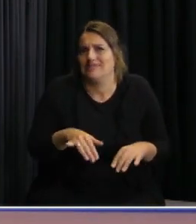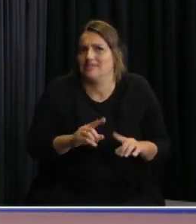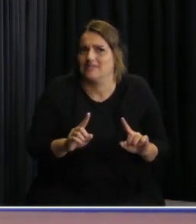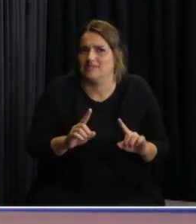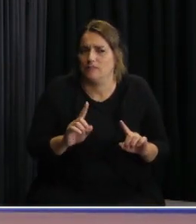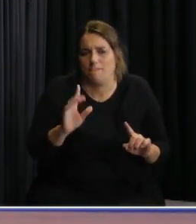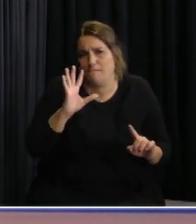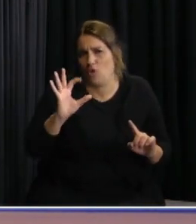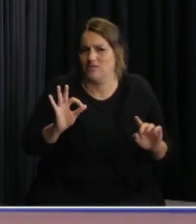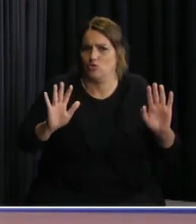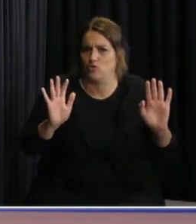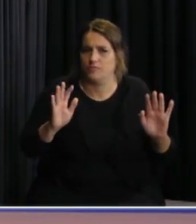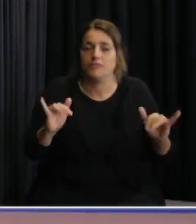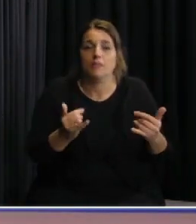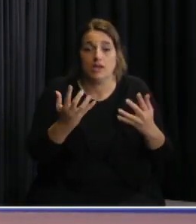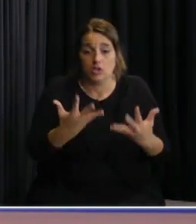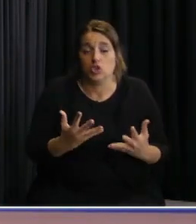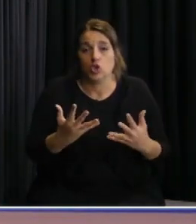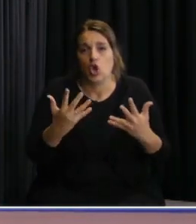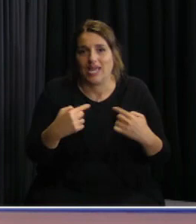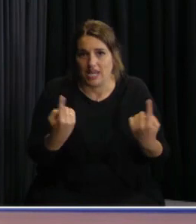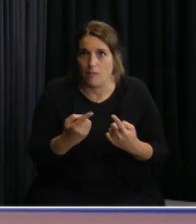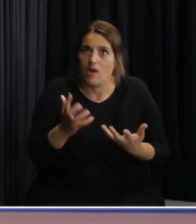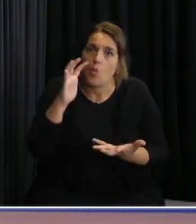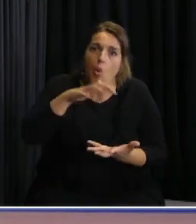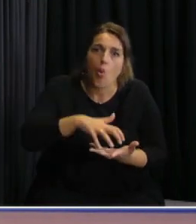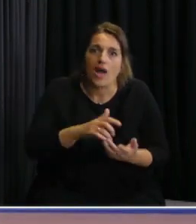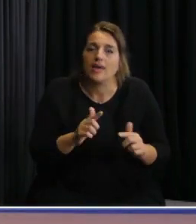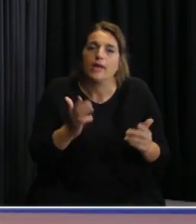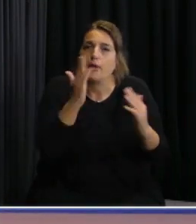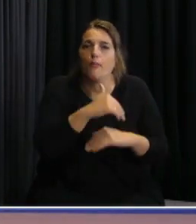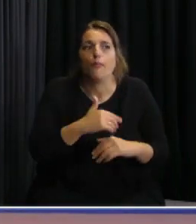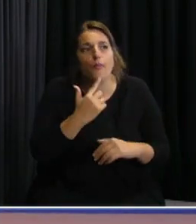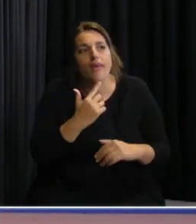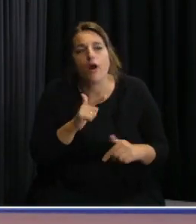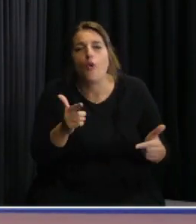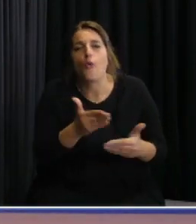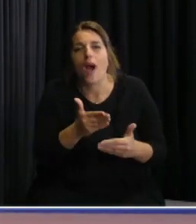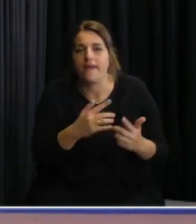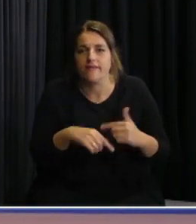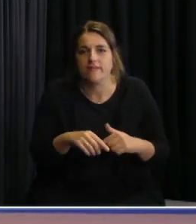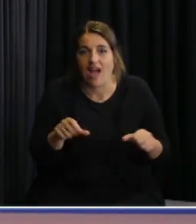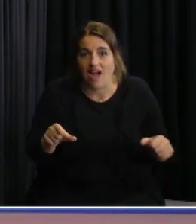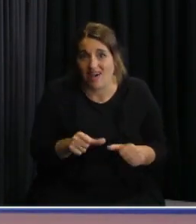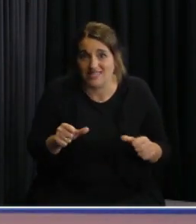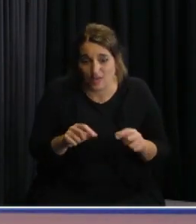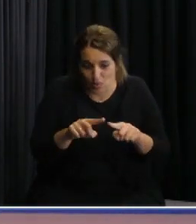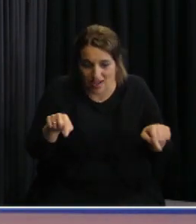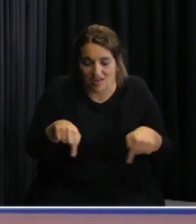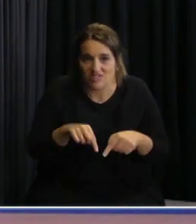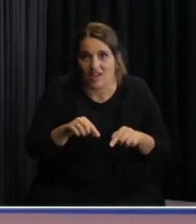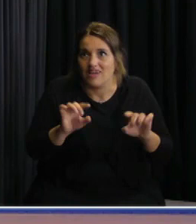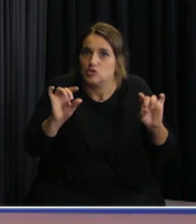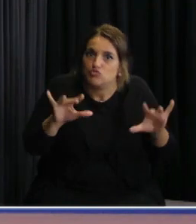provisoria porque lo que queremos es crear un centro para aquellos que no se puedan no tengan la capacidad de generar la sala del